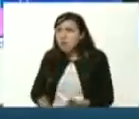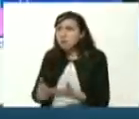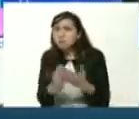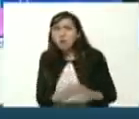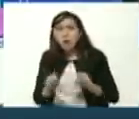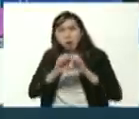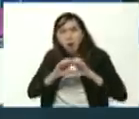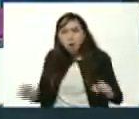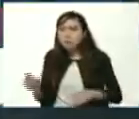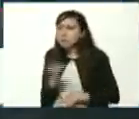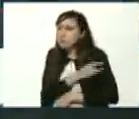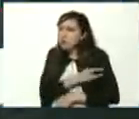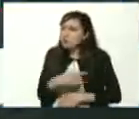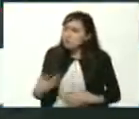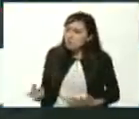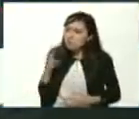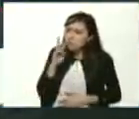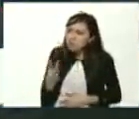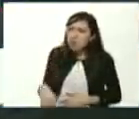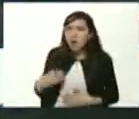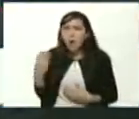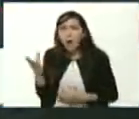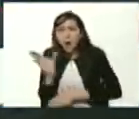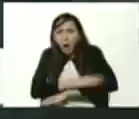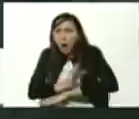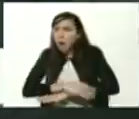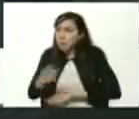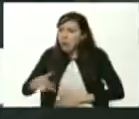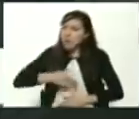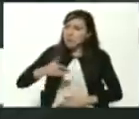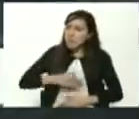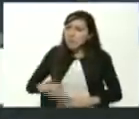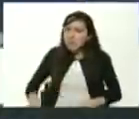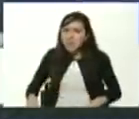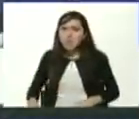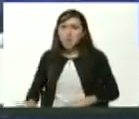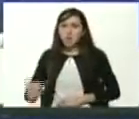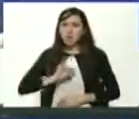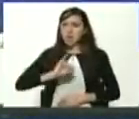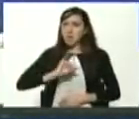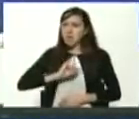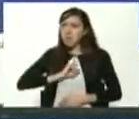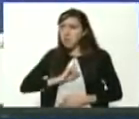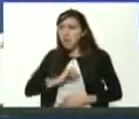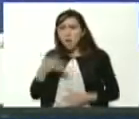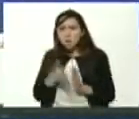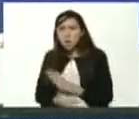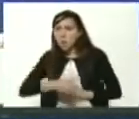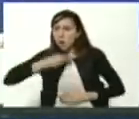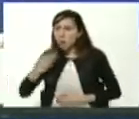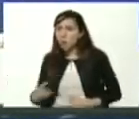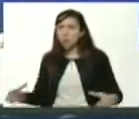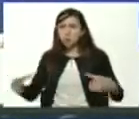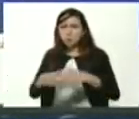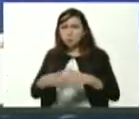universitaria es capaz de sentir como suya la causa de esa juventud